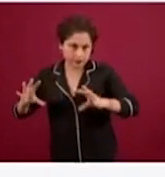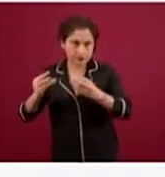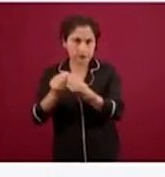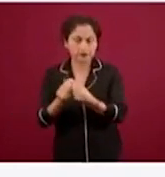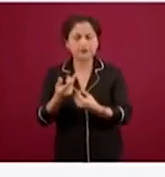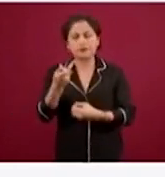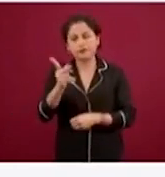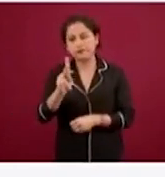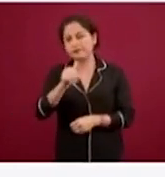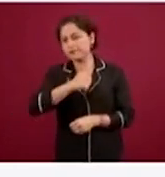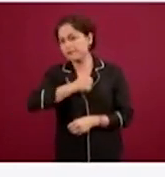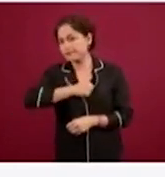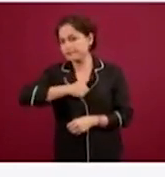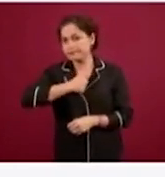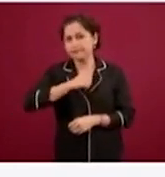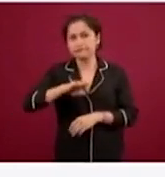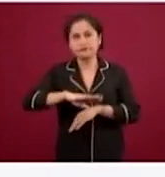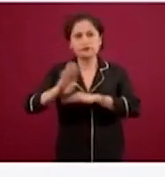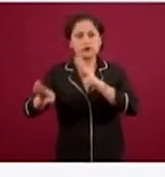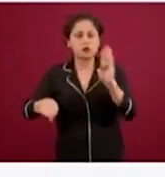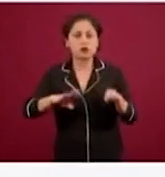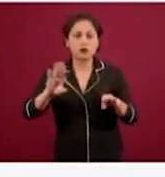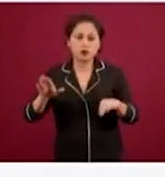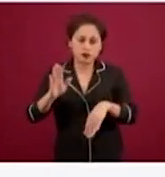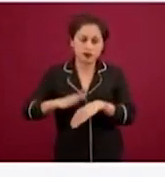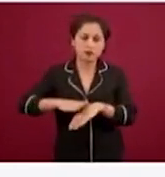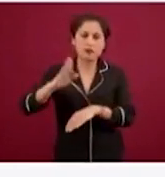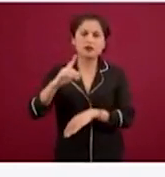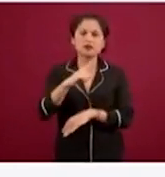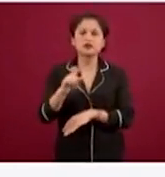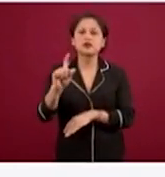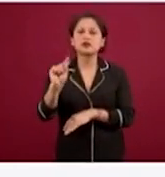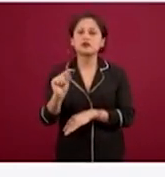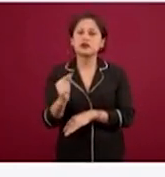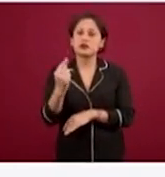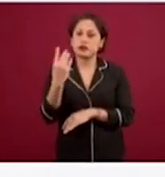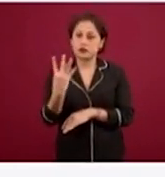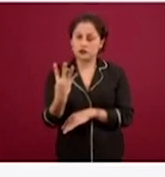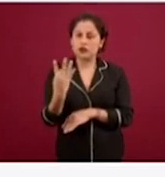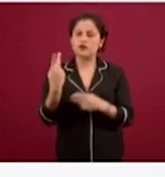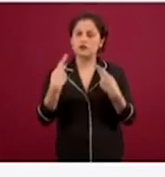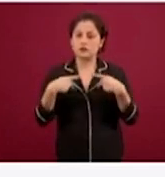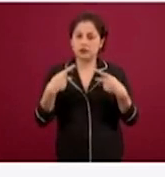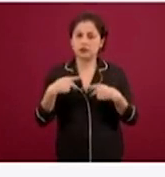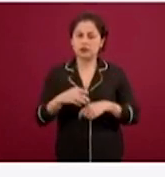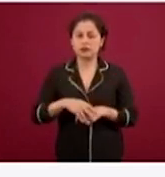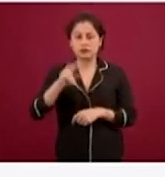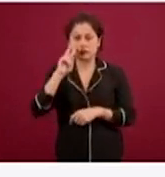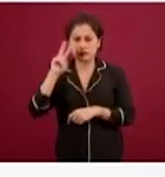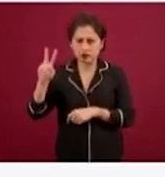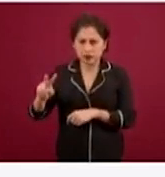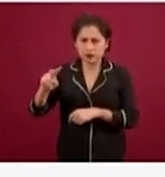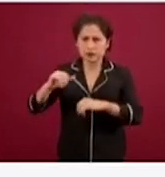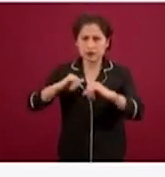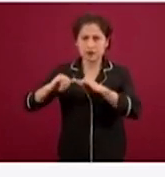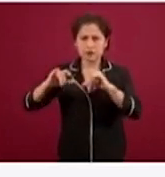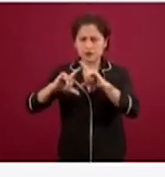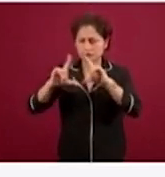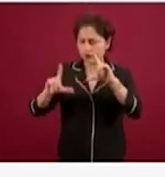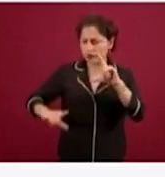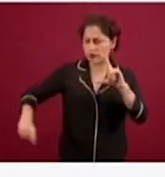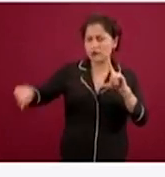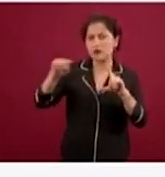número de defunciones a 174 y pueden ustedes ver en el mapa un poco la distribución